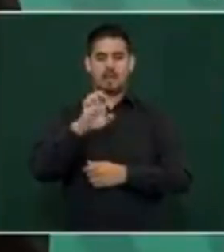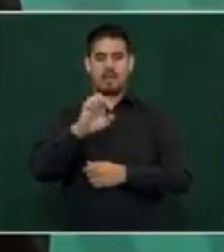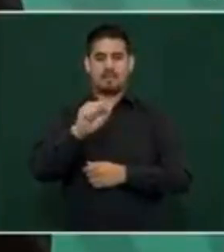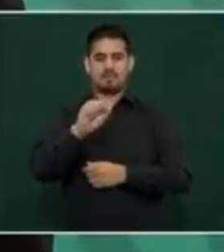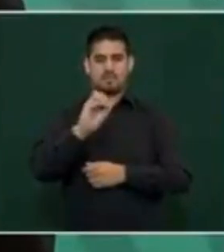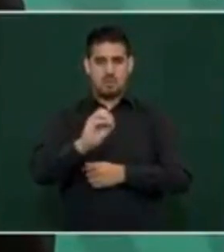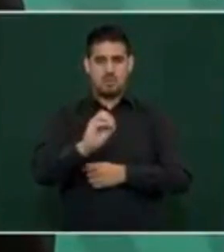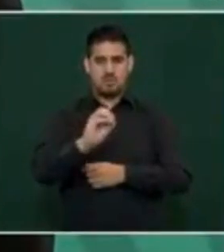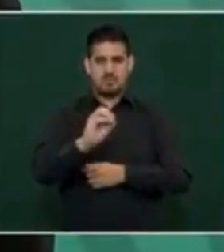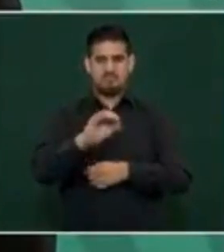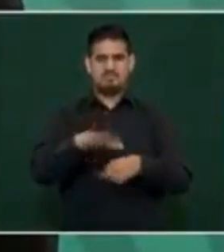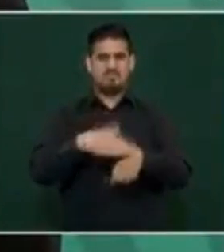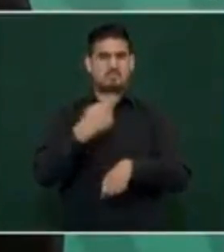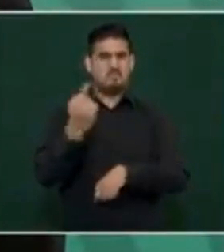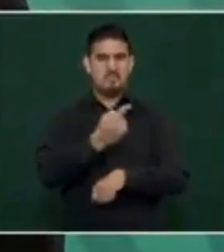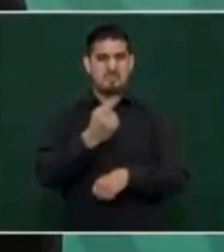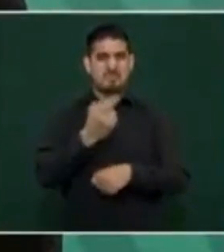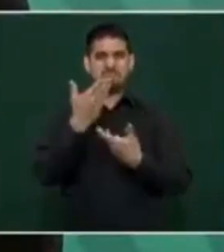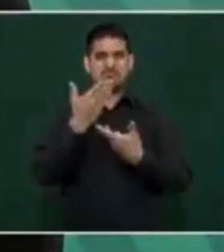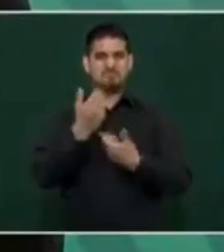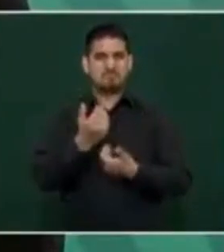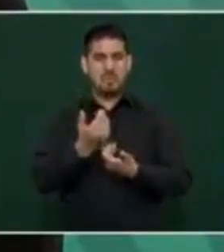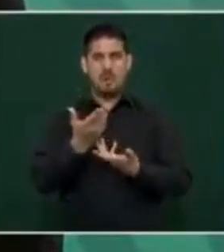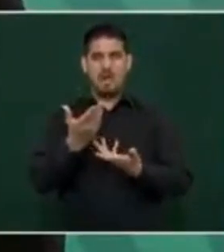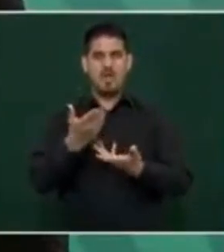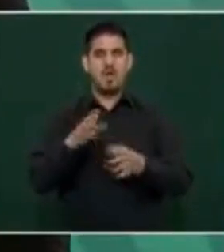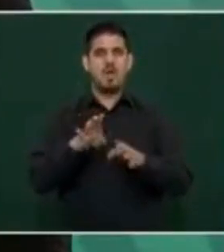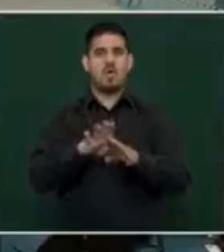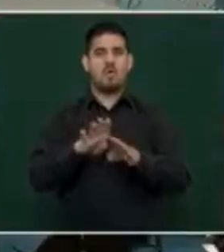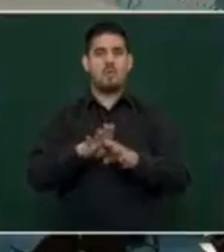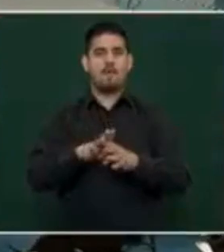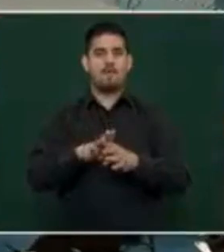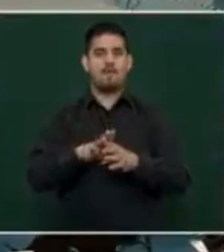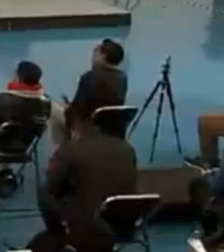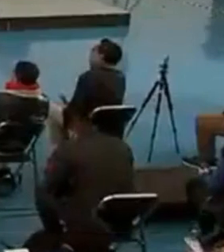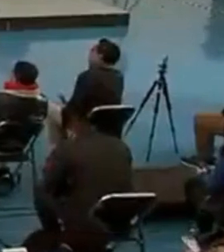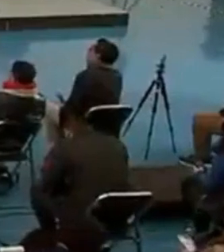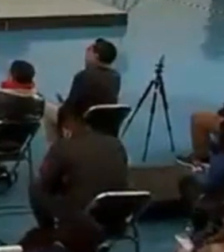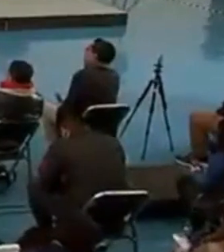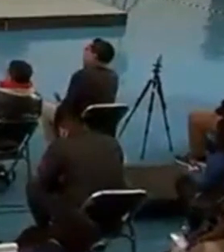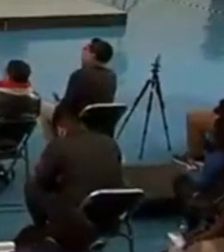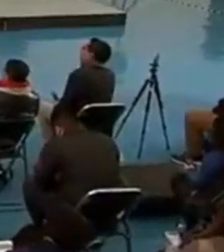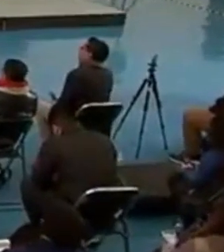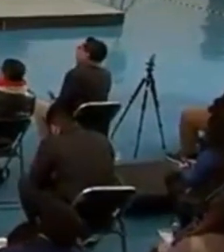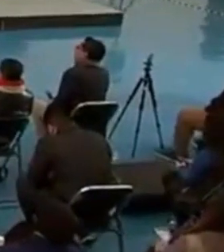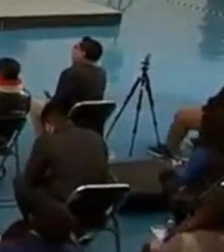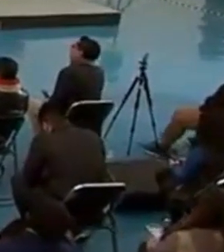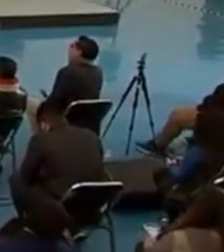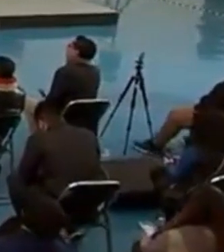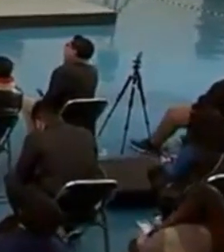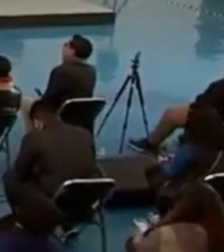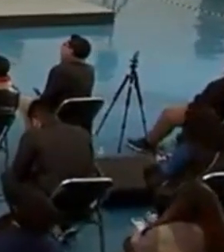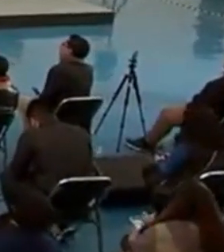porque no contaba con, o no cuenta con la mayoría del Congreso,